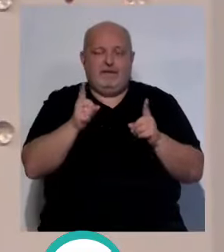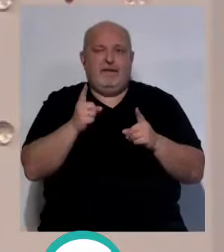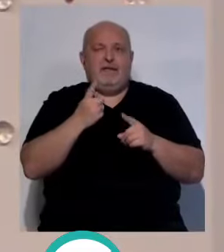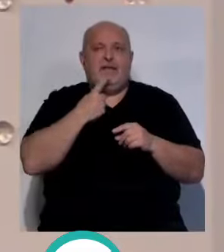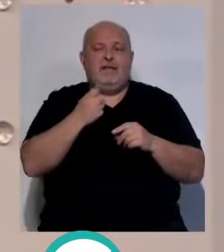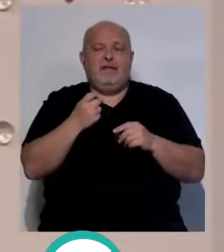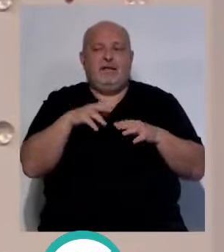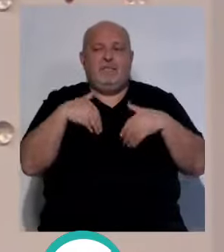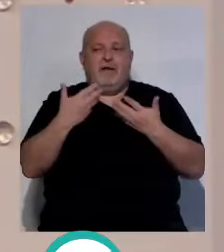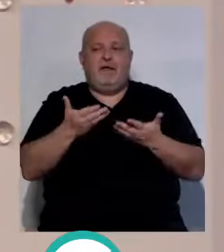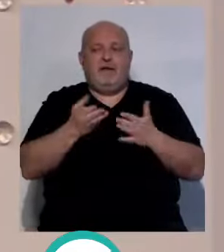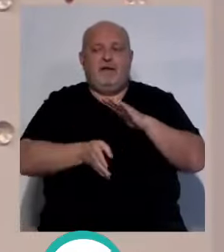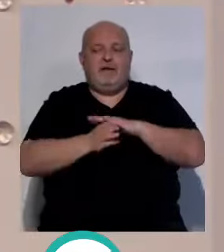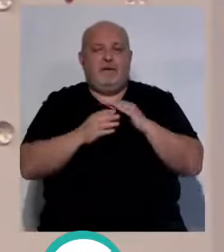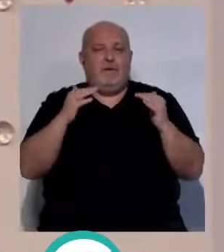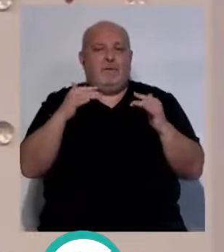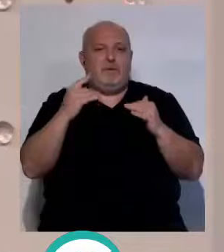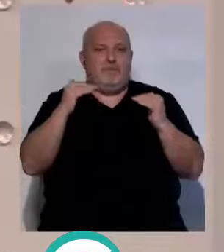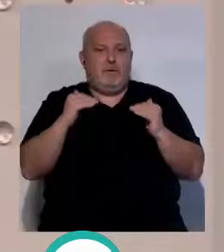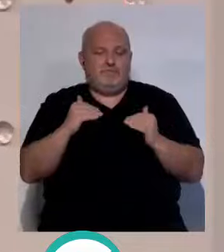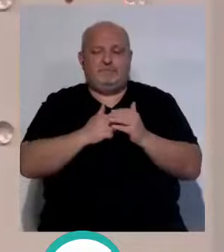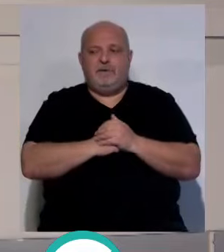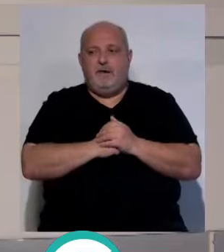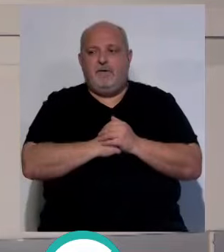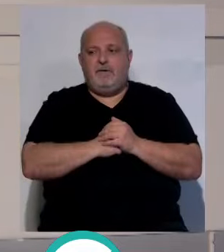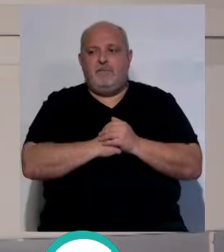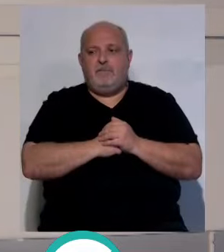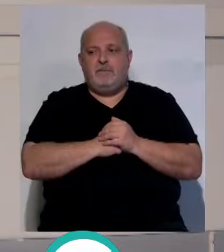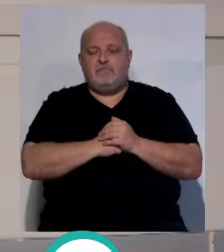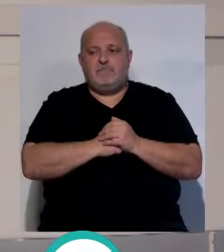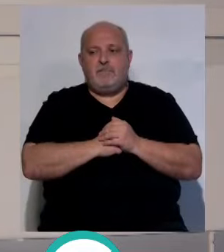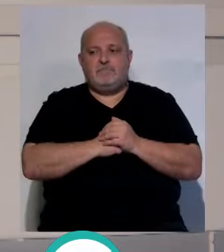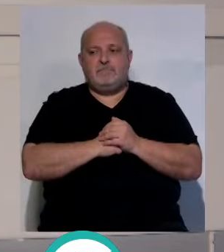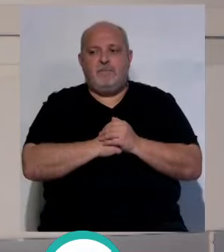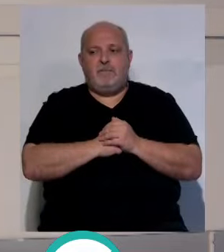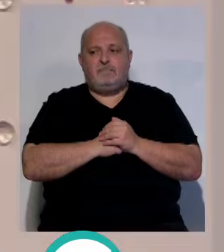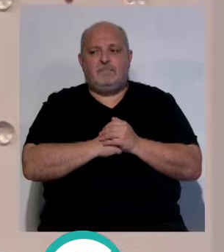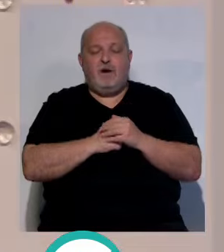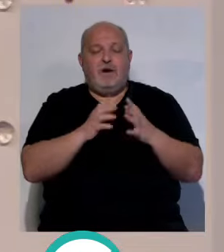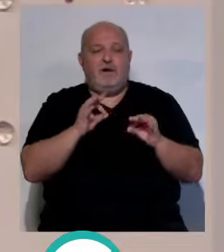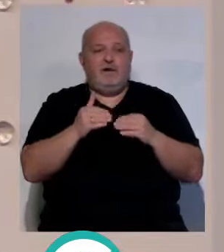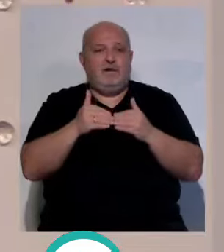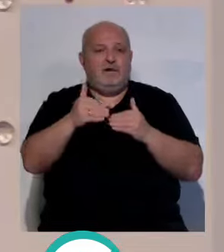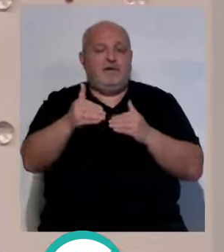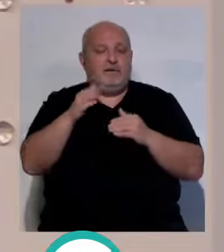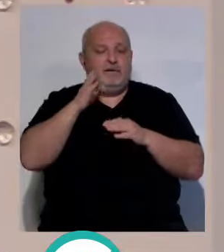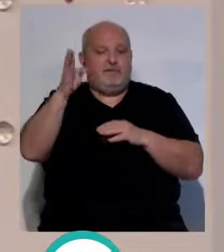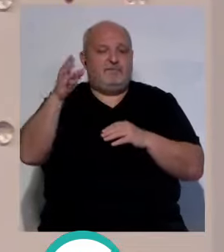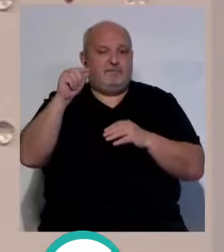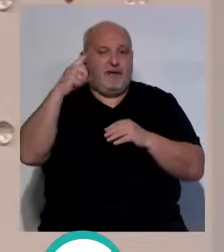complica más porque queda un partido menos. Claro. Pero, bueno, ahora vamos a Gerona,